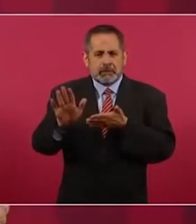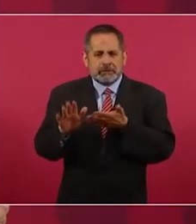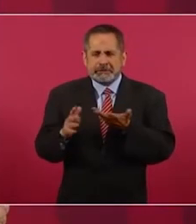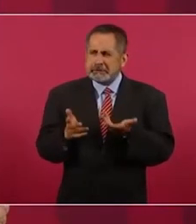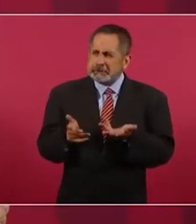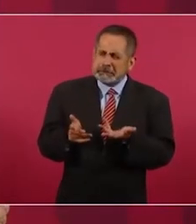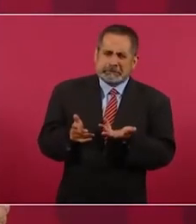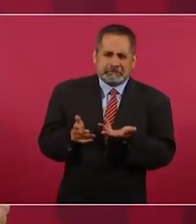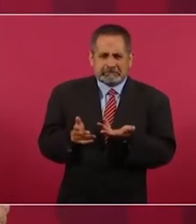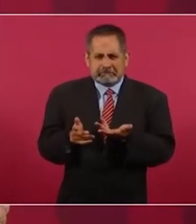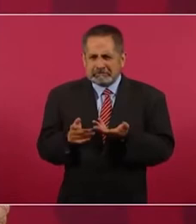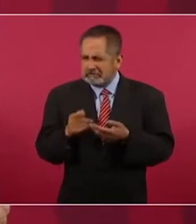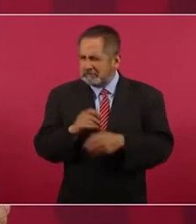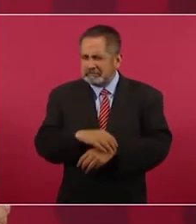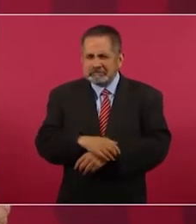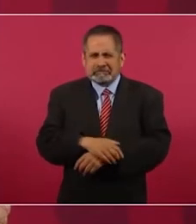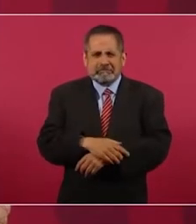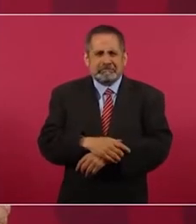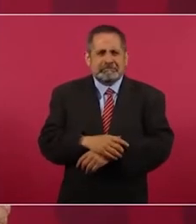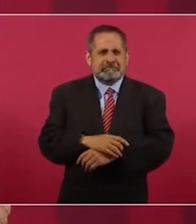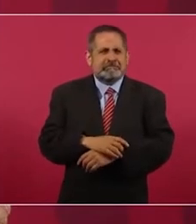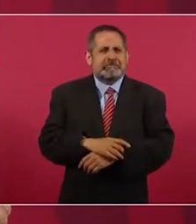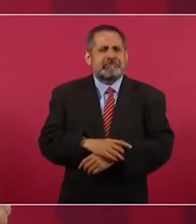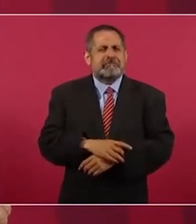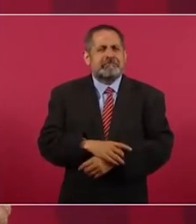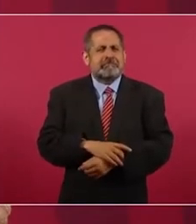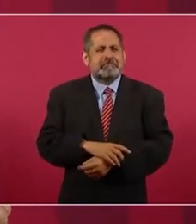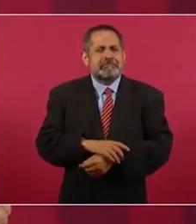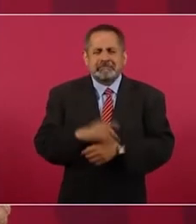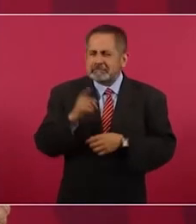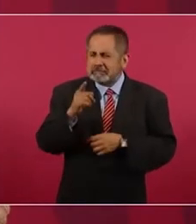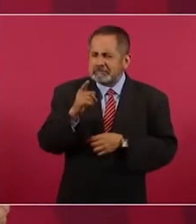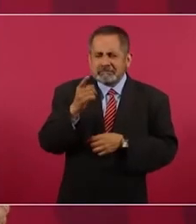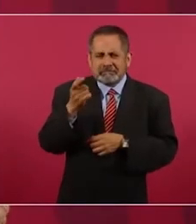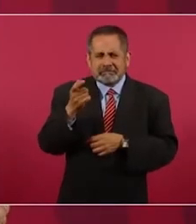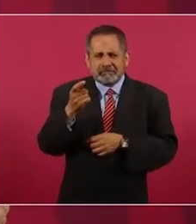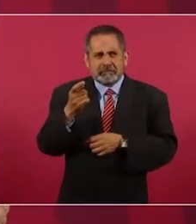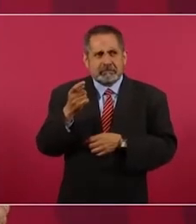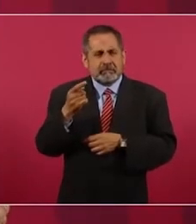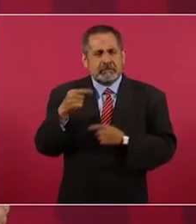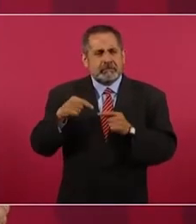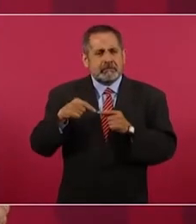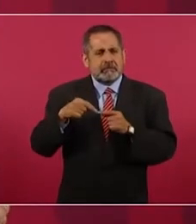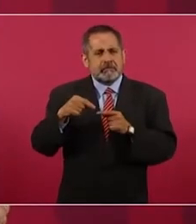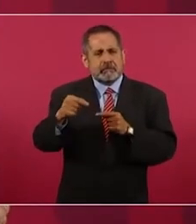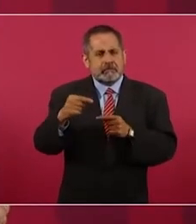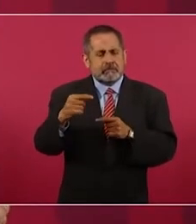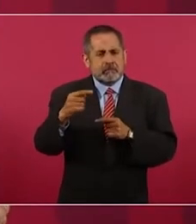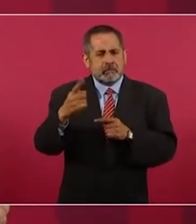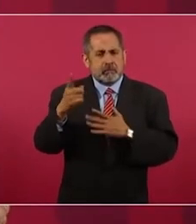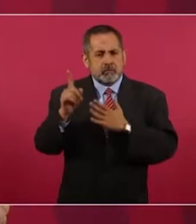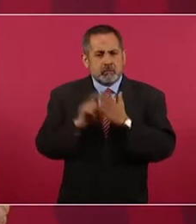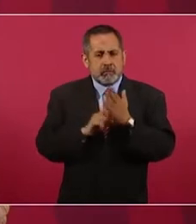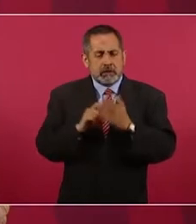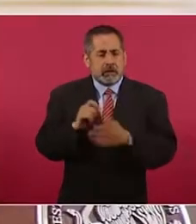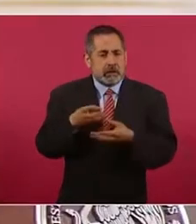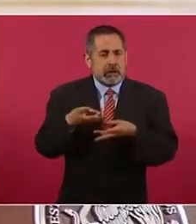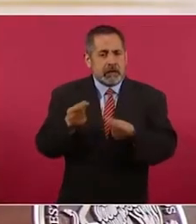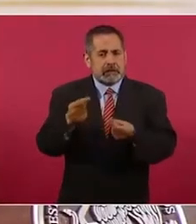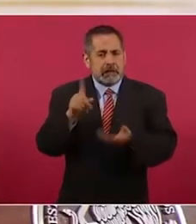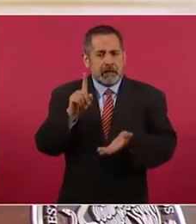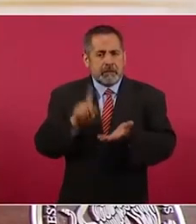o sea que nada más de, son 1.200 pesos al mes.